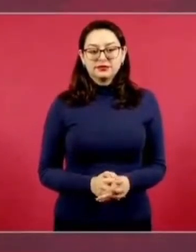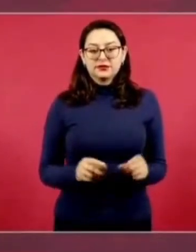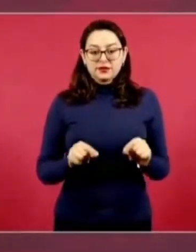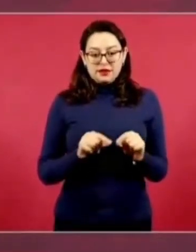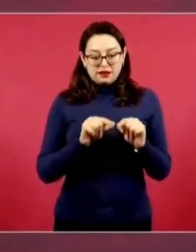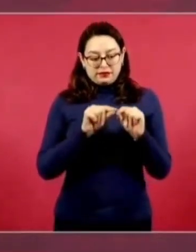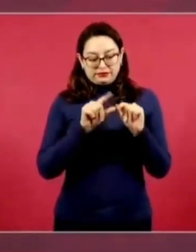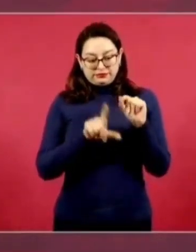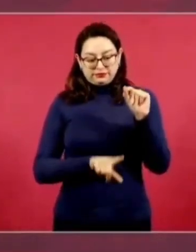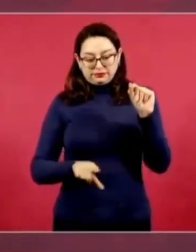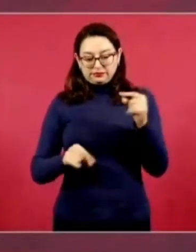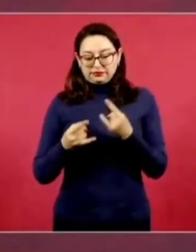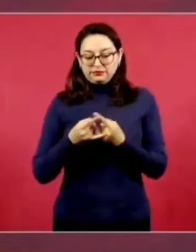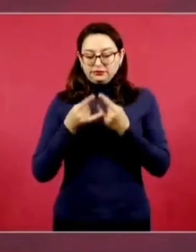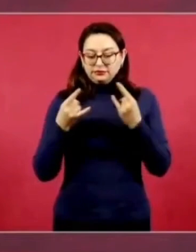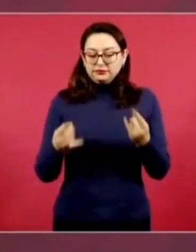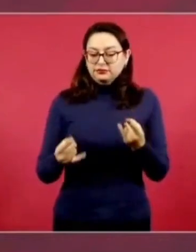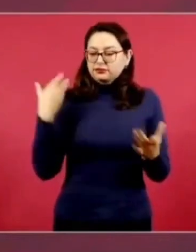México.